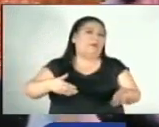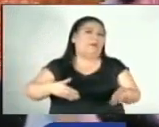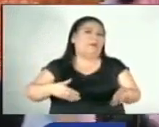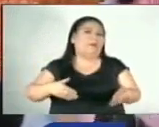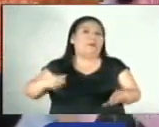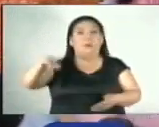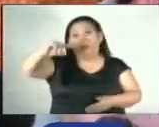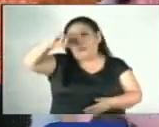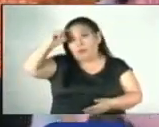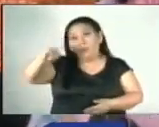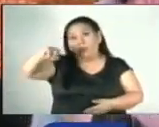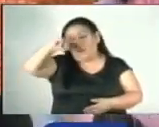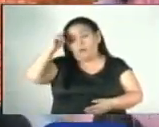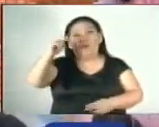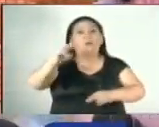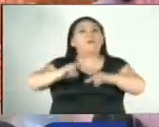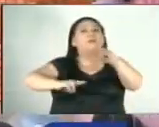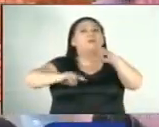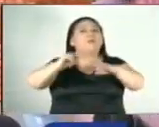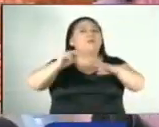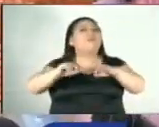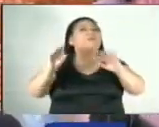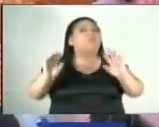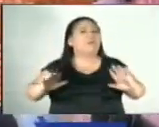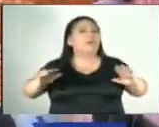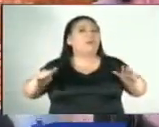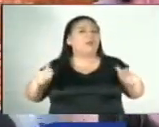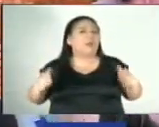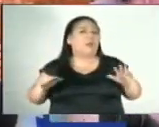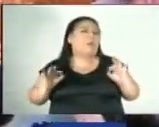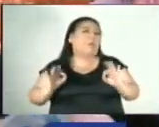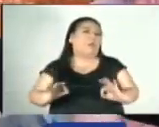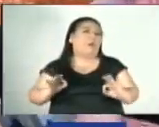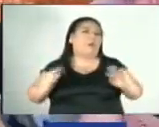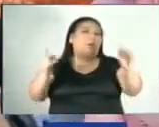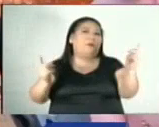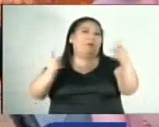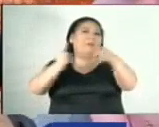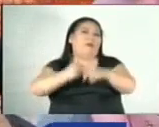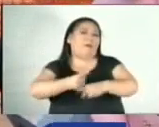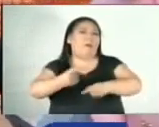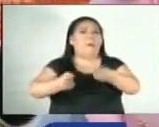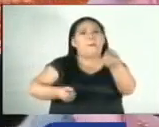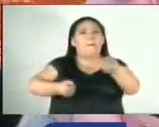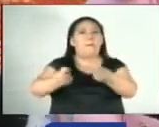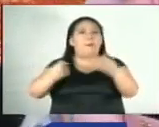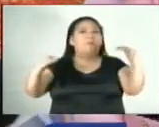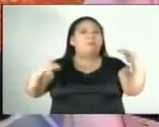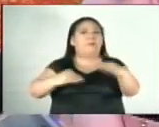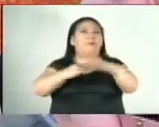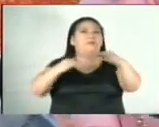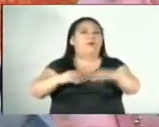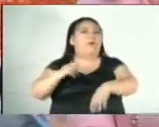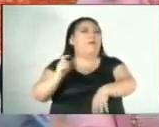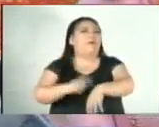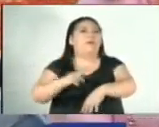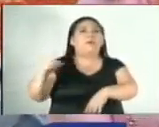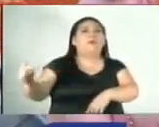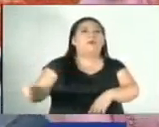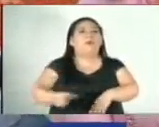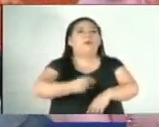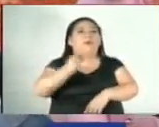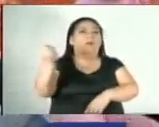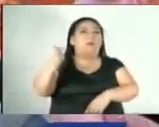obra de infraestructura, que sin duda va a generar un cambio importante en la movilidad, en la logística, en la reducción de tiempos de traslado